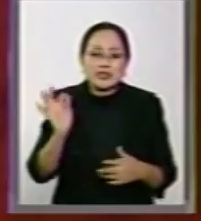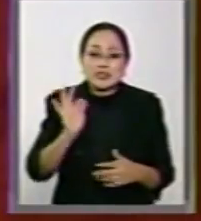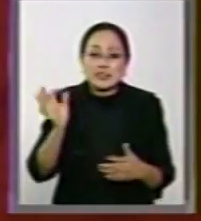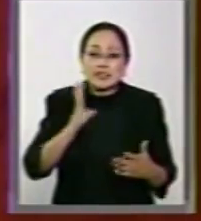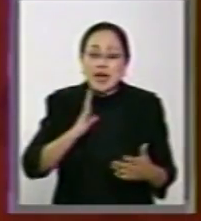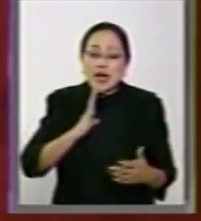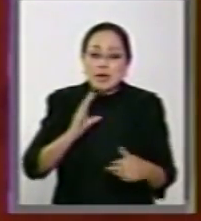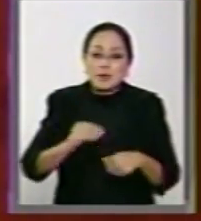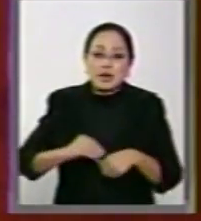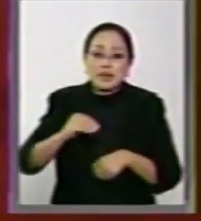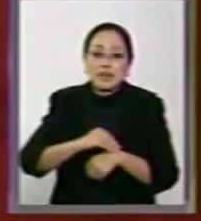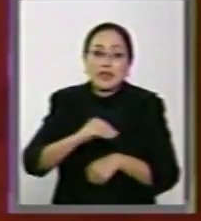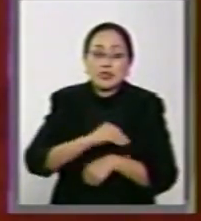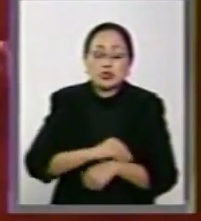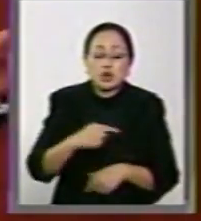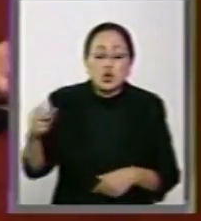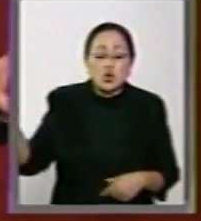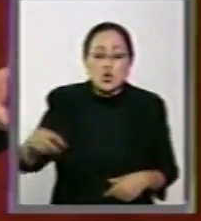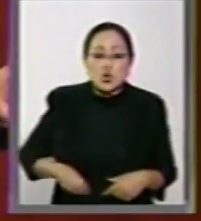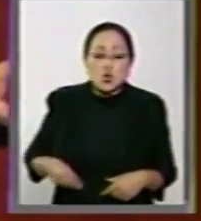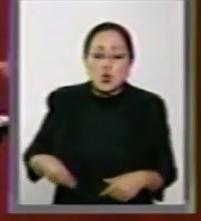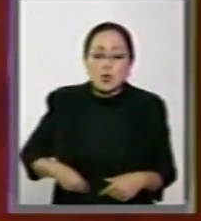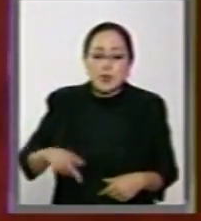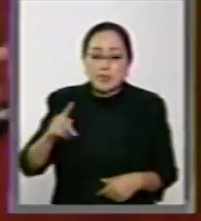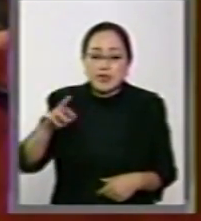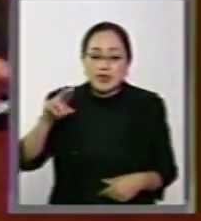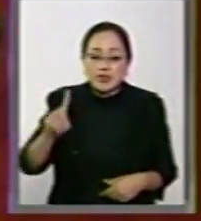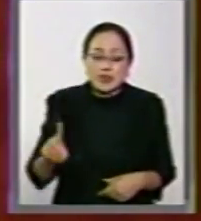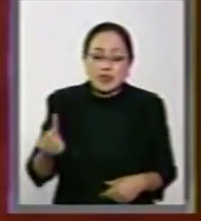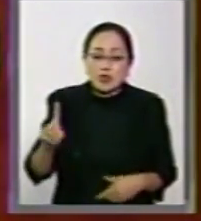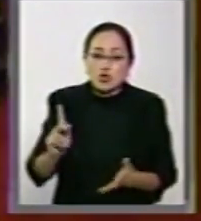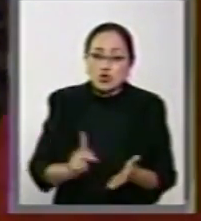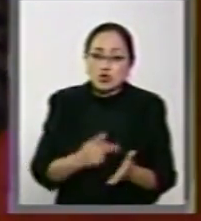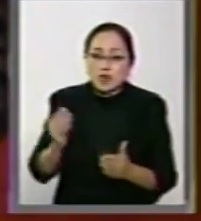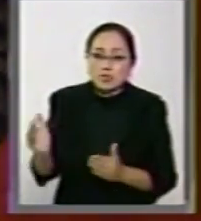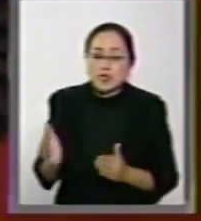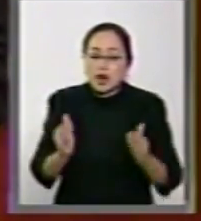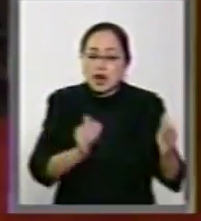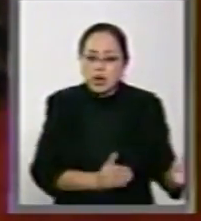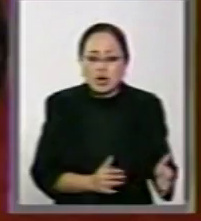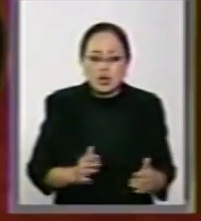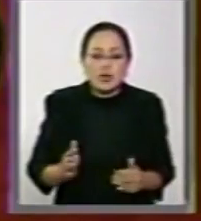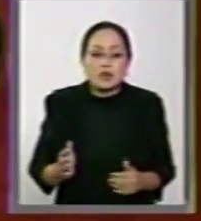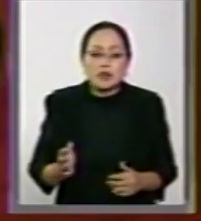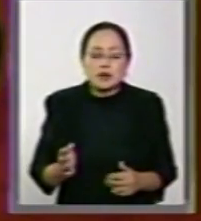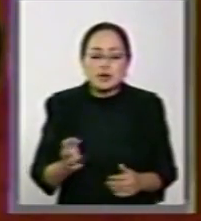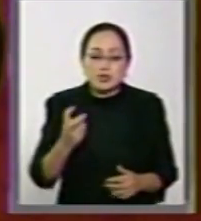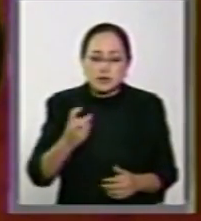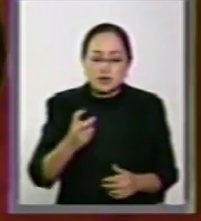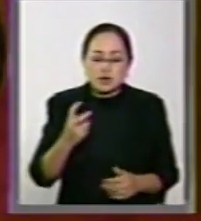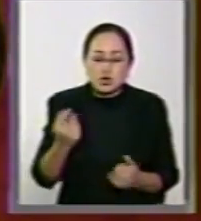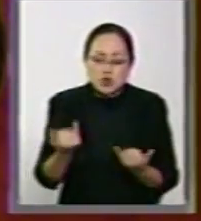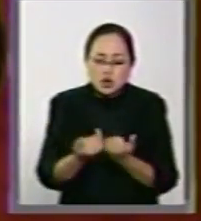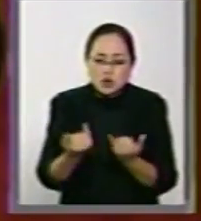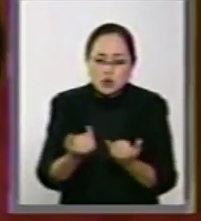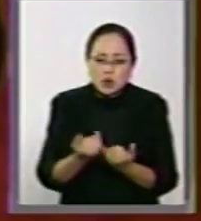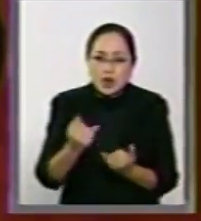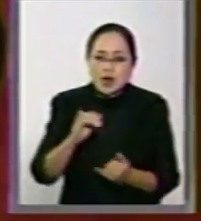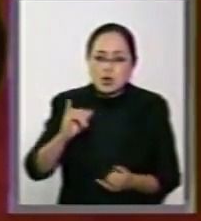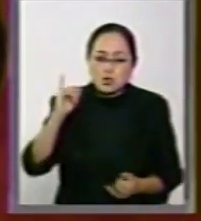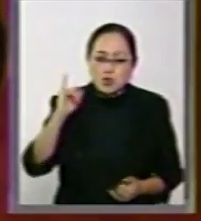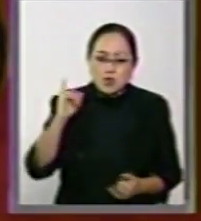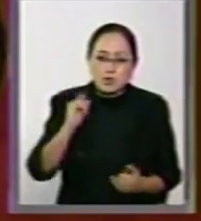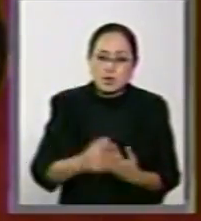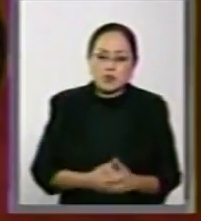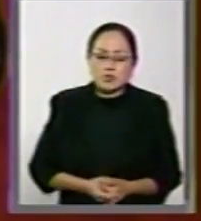digan que por culpa del PRD se pospone otra vez esta reforma como sucedió el jueves pasado.